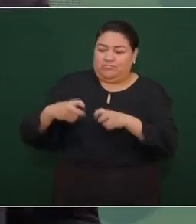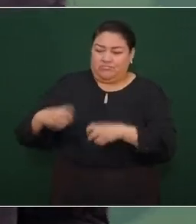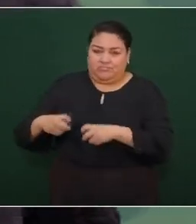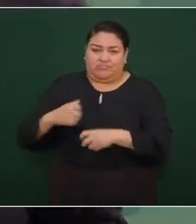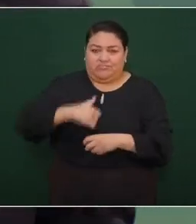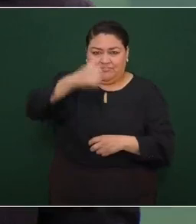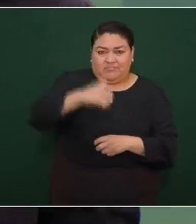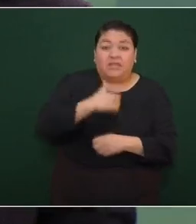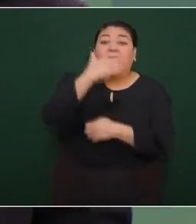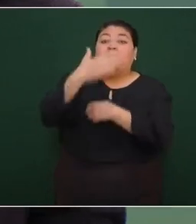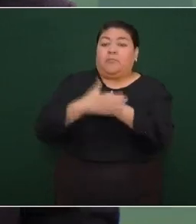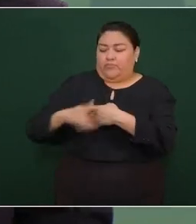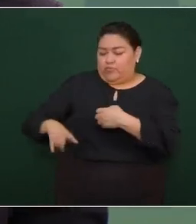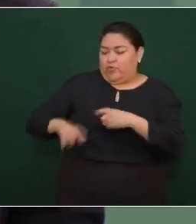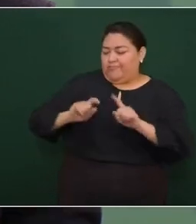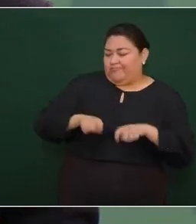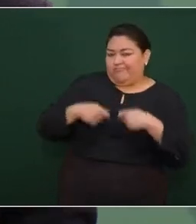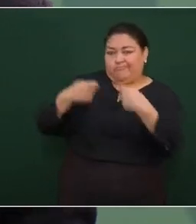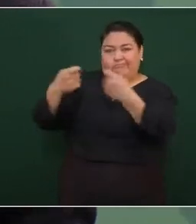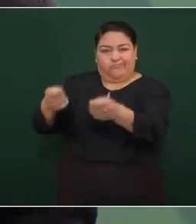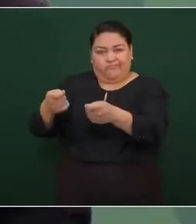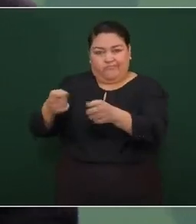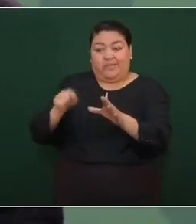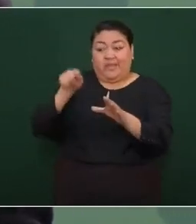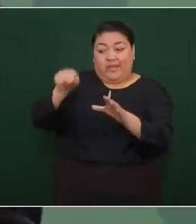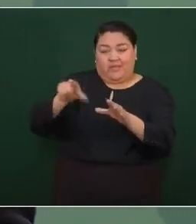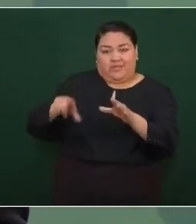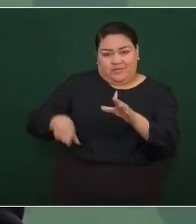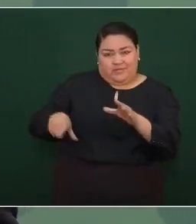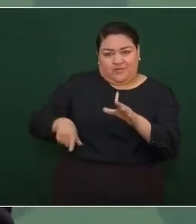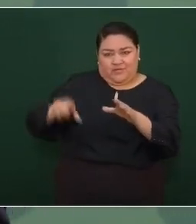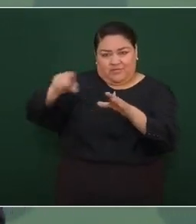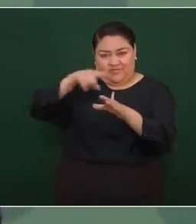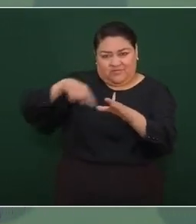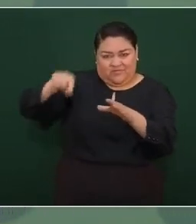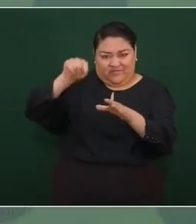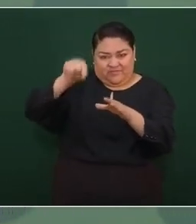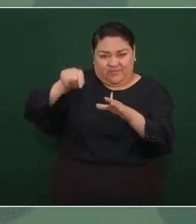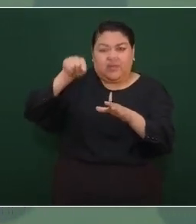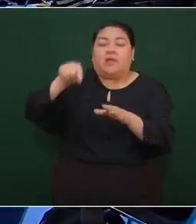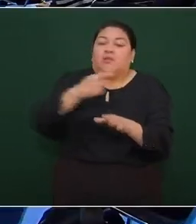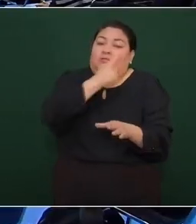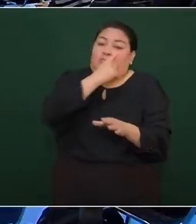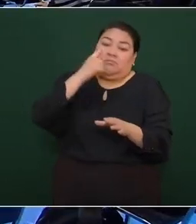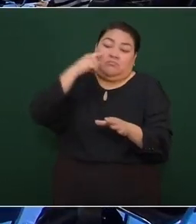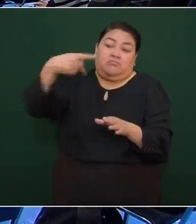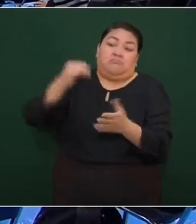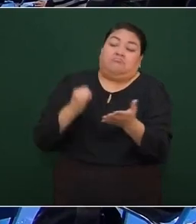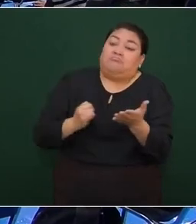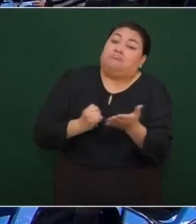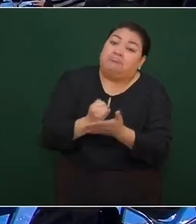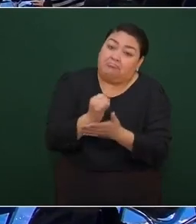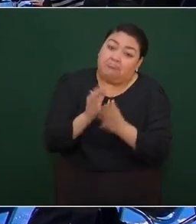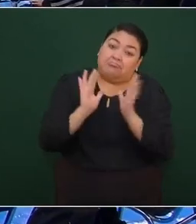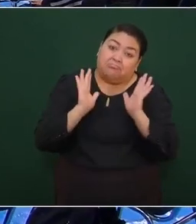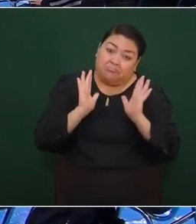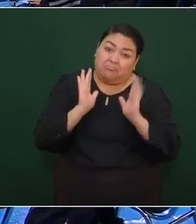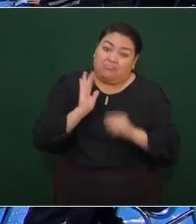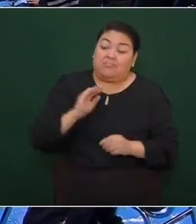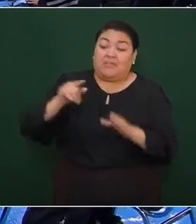próximo gobierno va a decidir si quiere